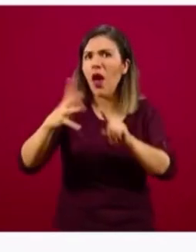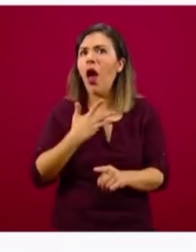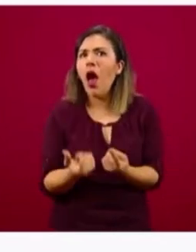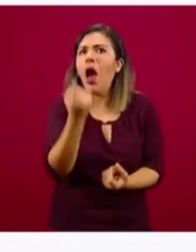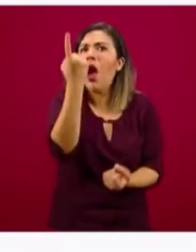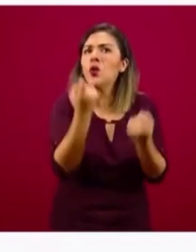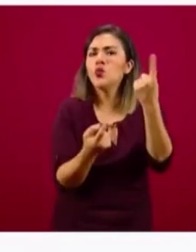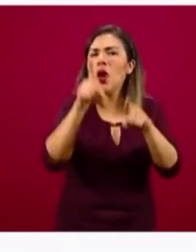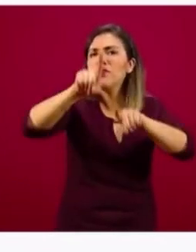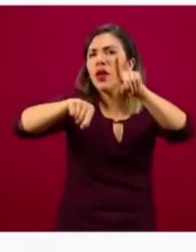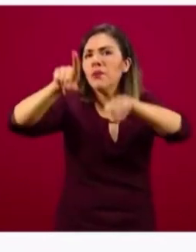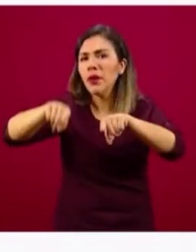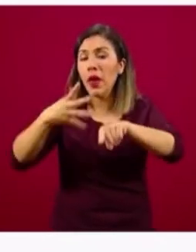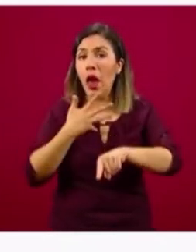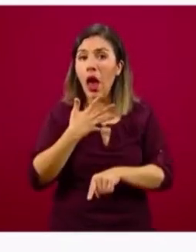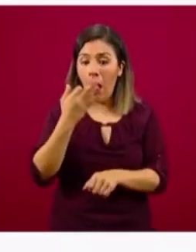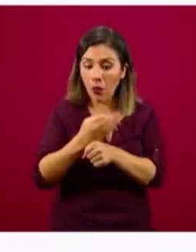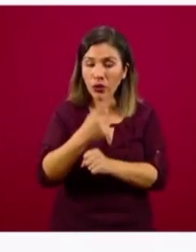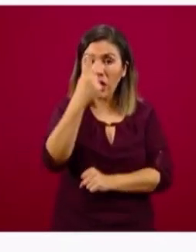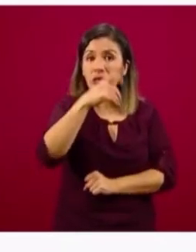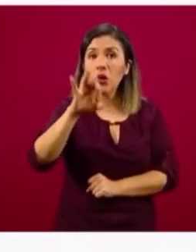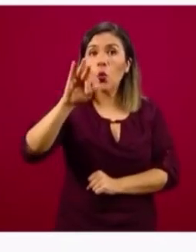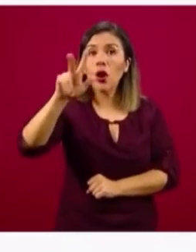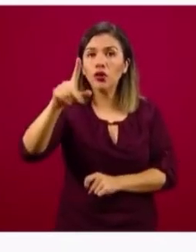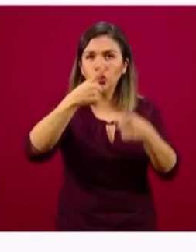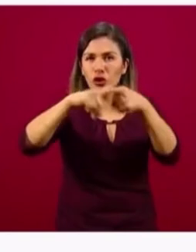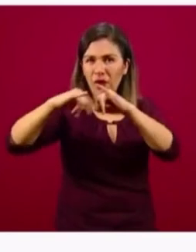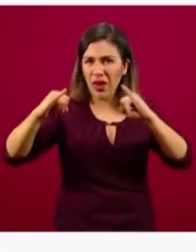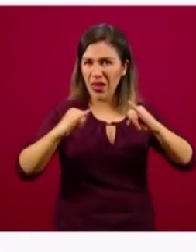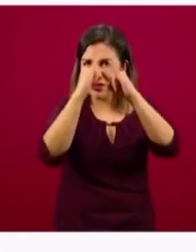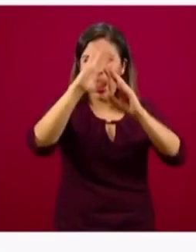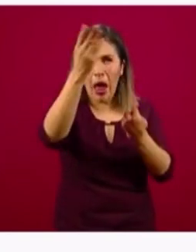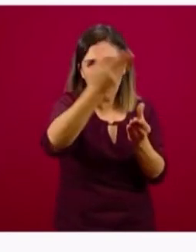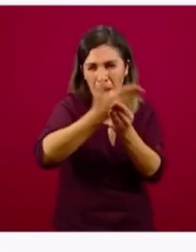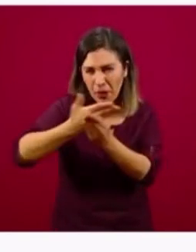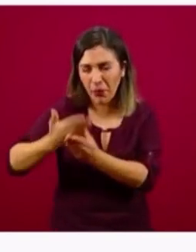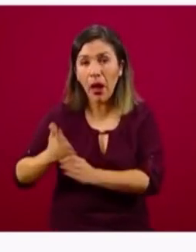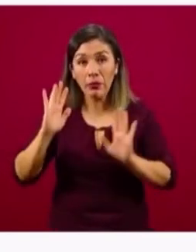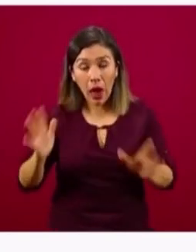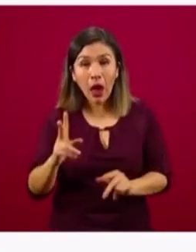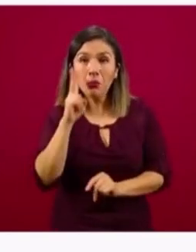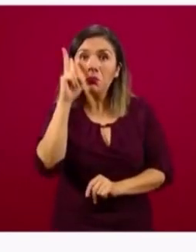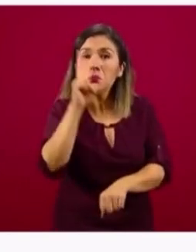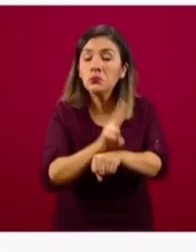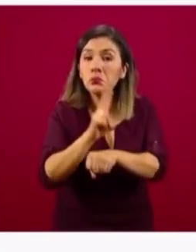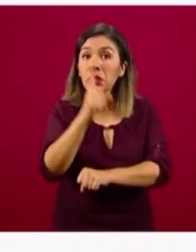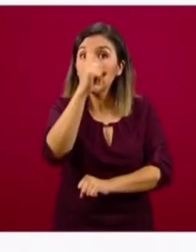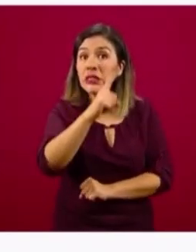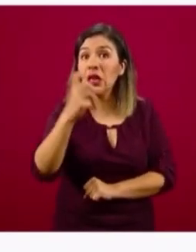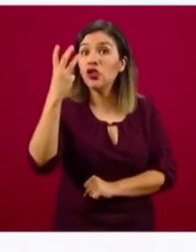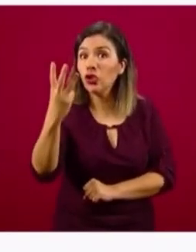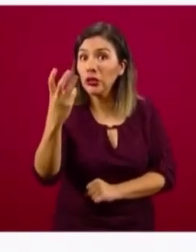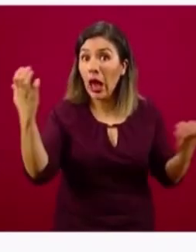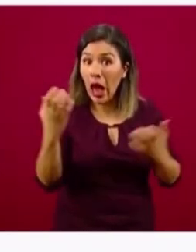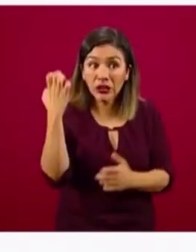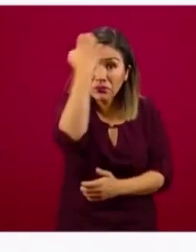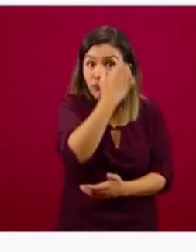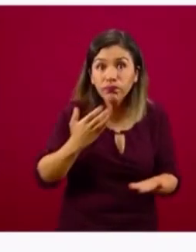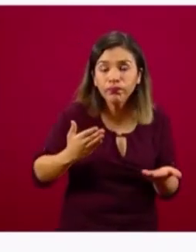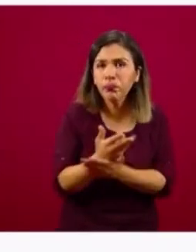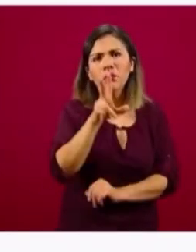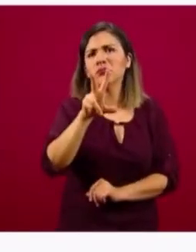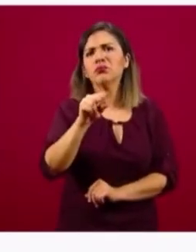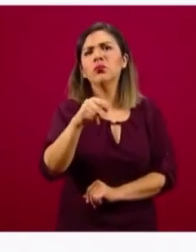de más de 148 dependencias que tenemos levantada la información, identificamos que 103 de estas dependencias no inspeccionan